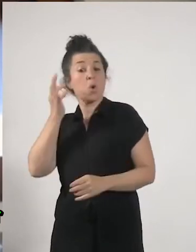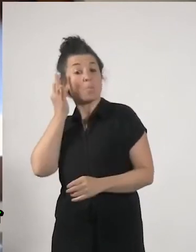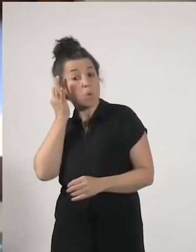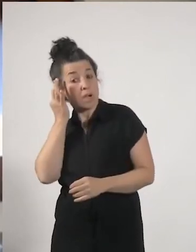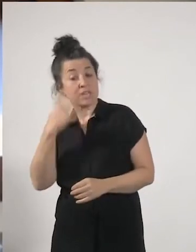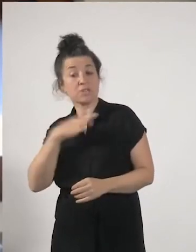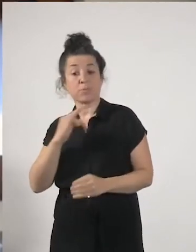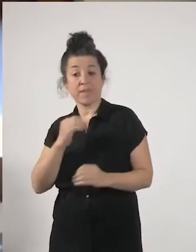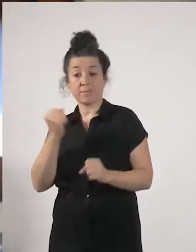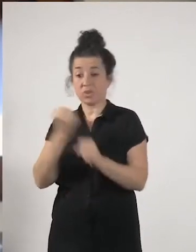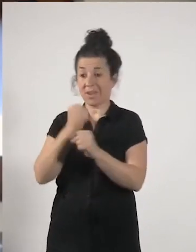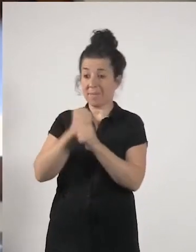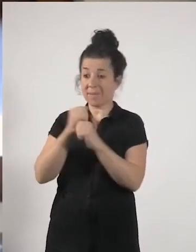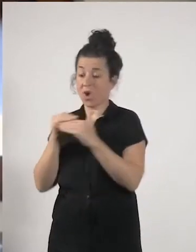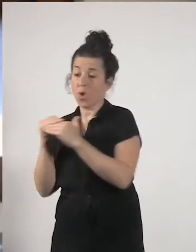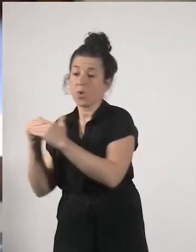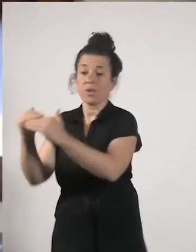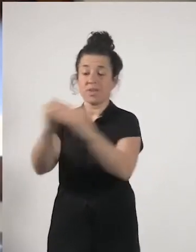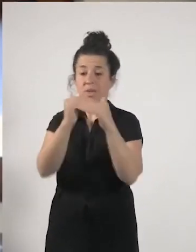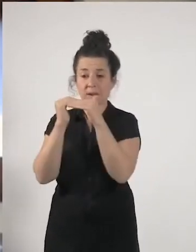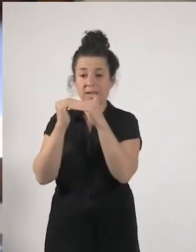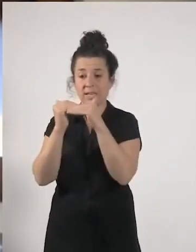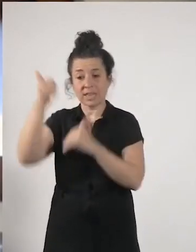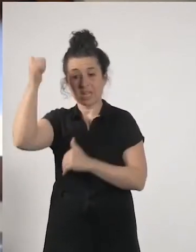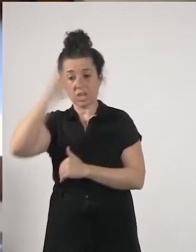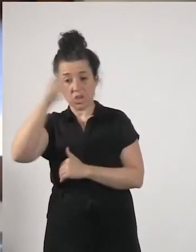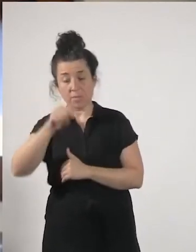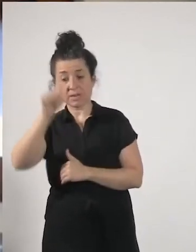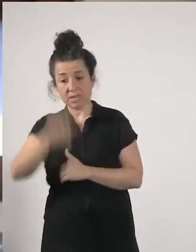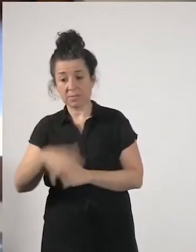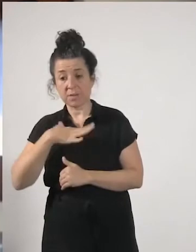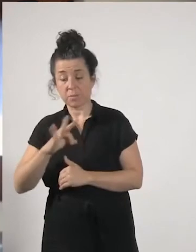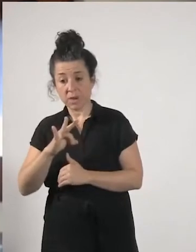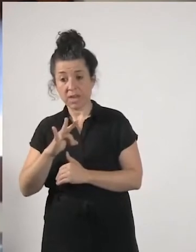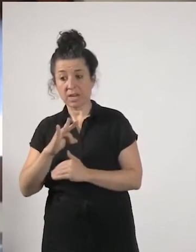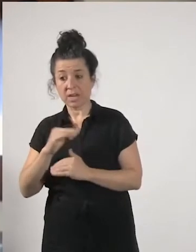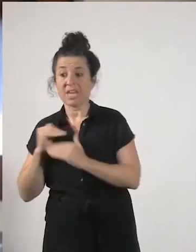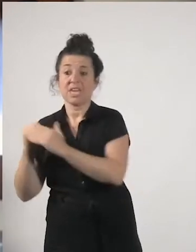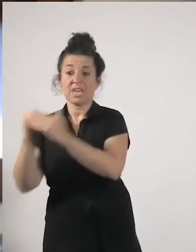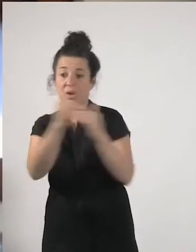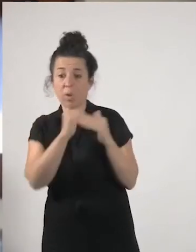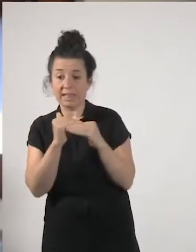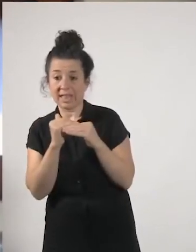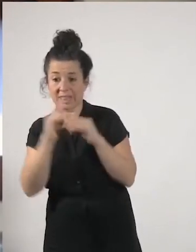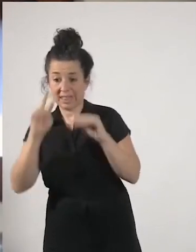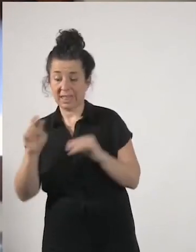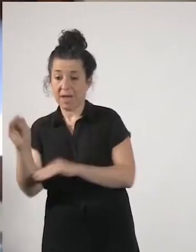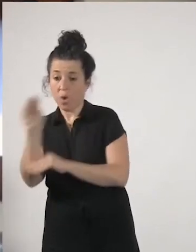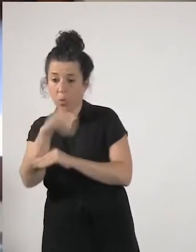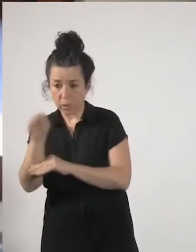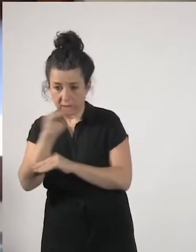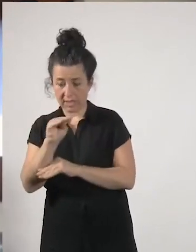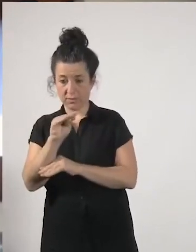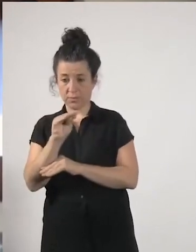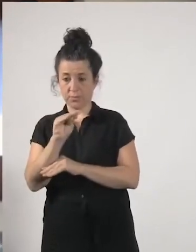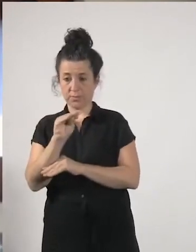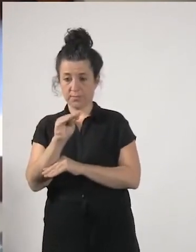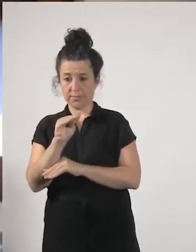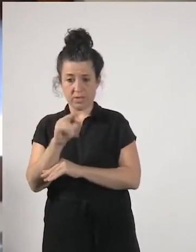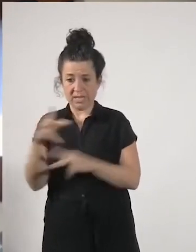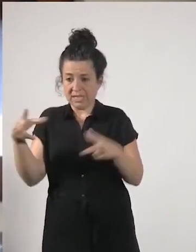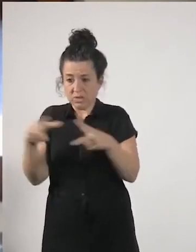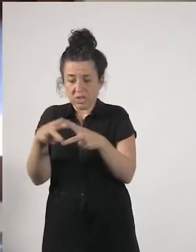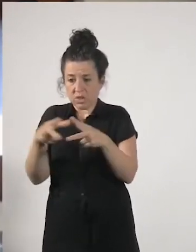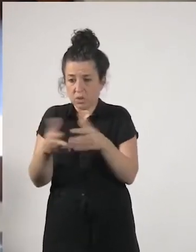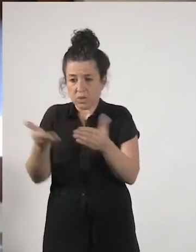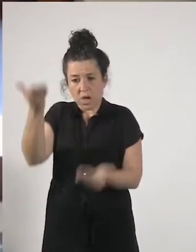empleo y los hombres puedan estar en igualdad en los cuidados y así tengamos una sociedad eh justa